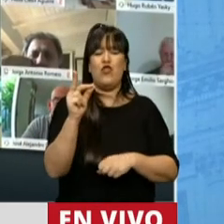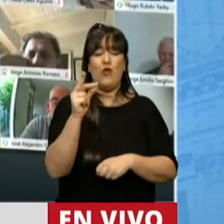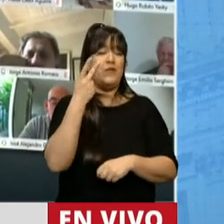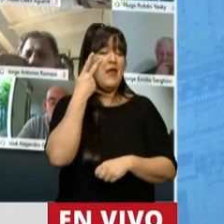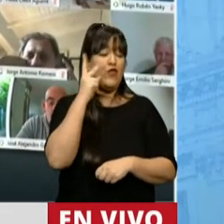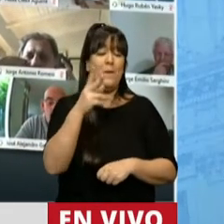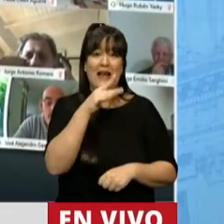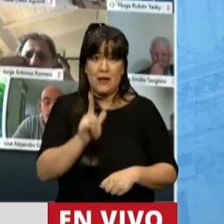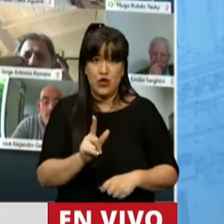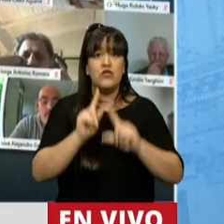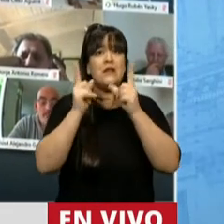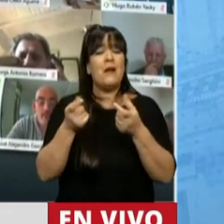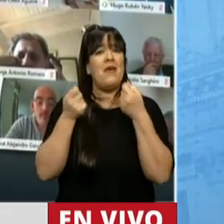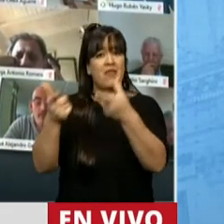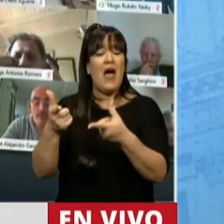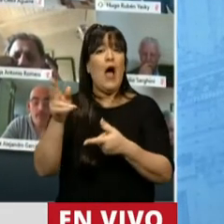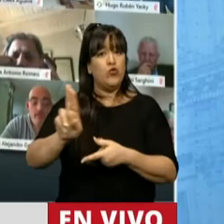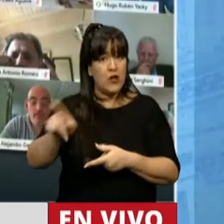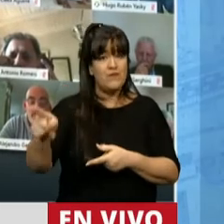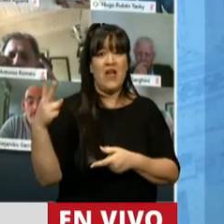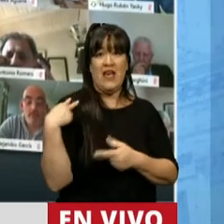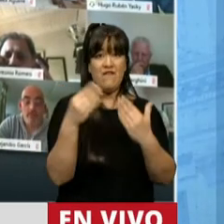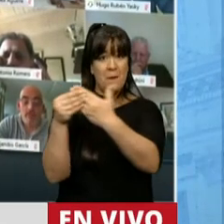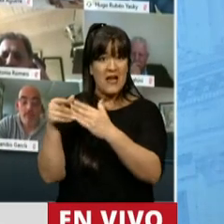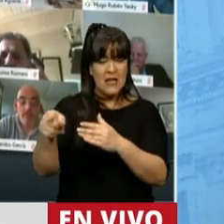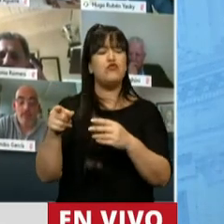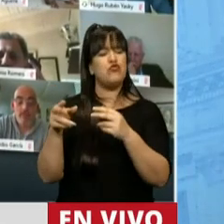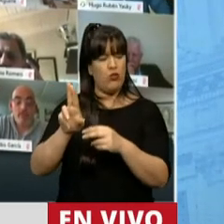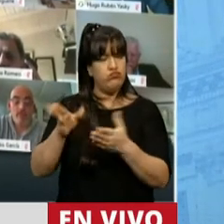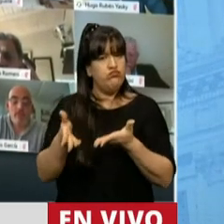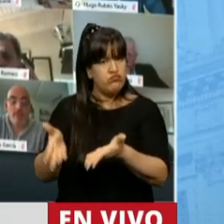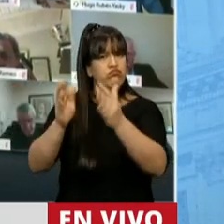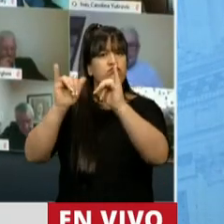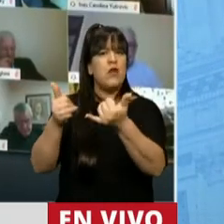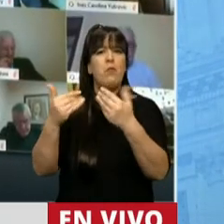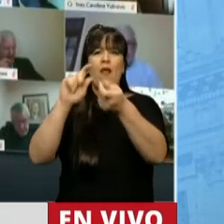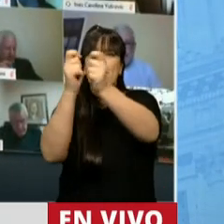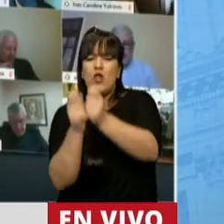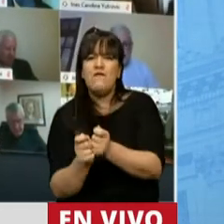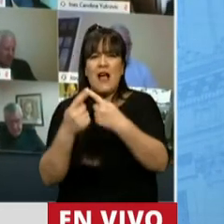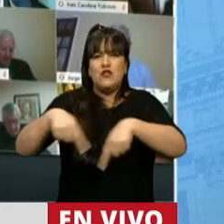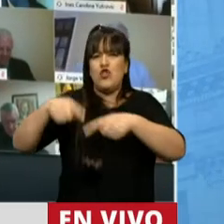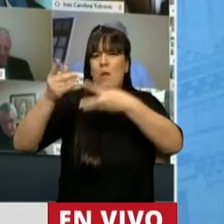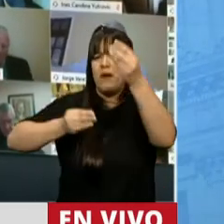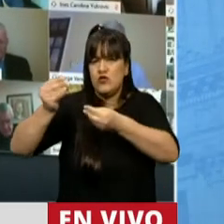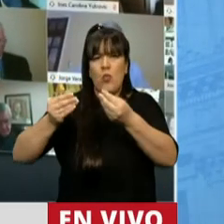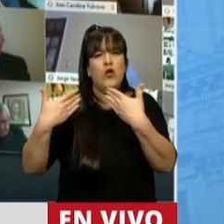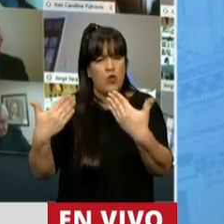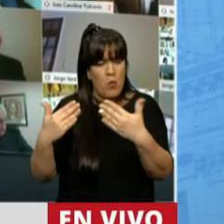faculta al Jefe de Gabinete de Ministros a disponer las acciones y efectuar las ampliaciones y modificaciones presupuestarias